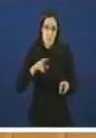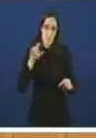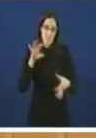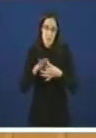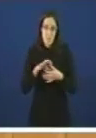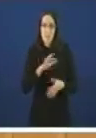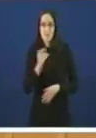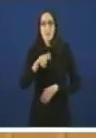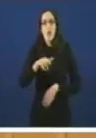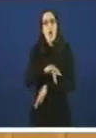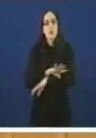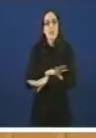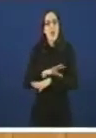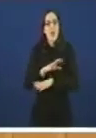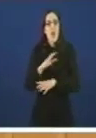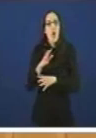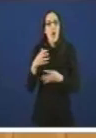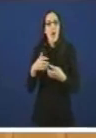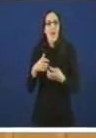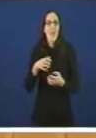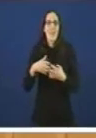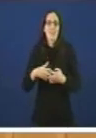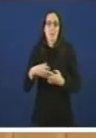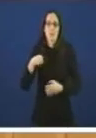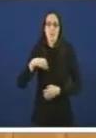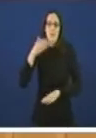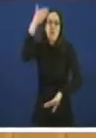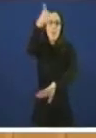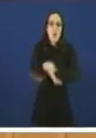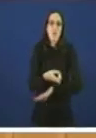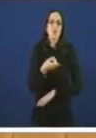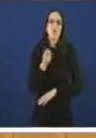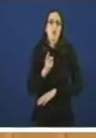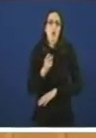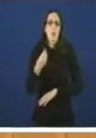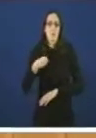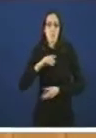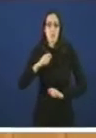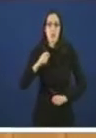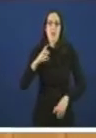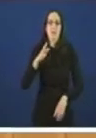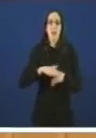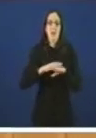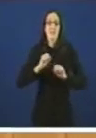Do goberno galego daquela Foi só Sin acompañamento do Estado A Bruselas Sin ter competencias